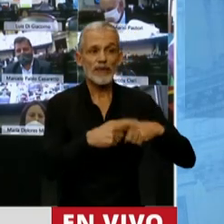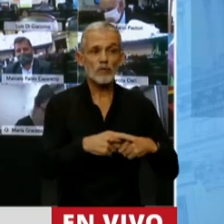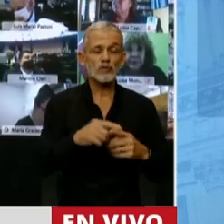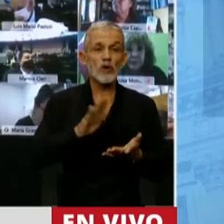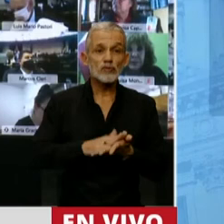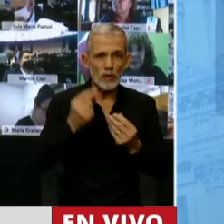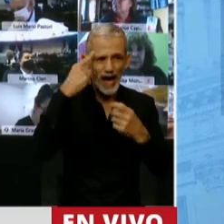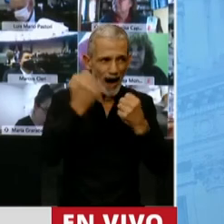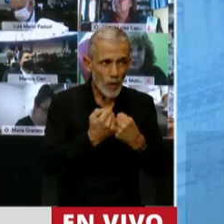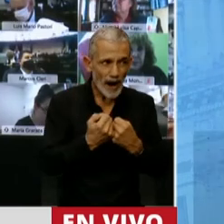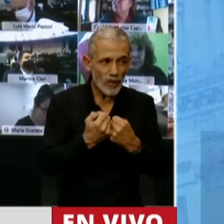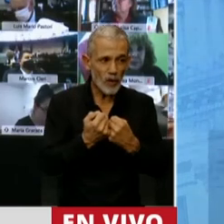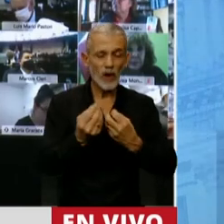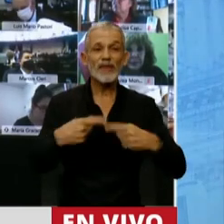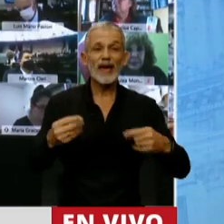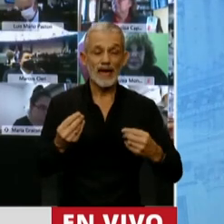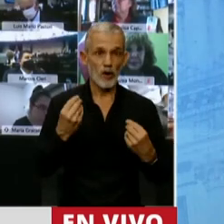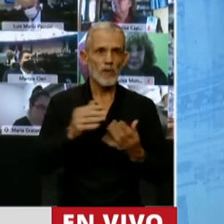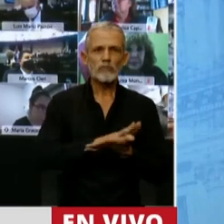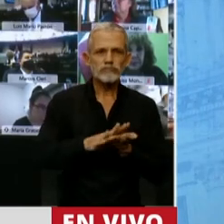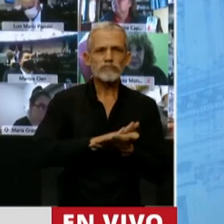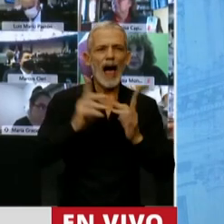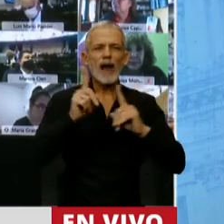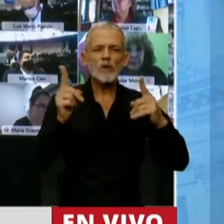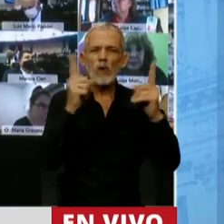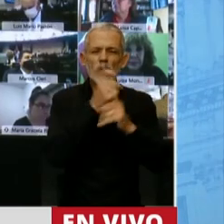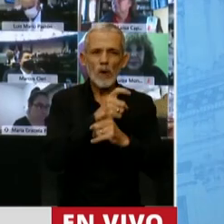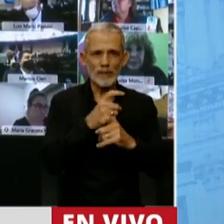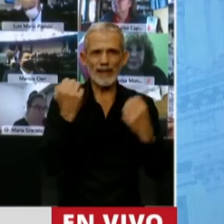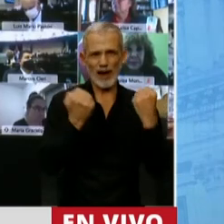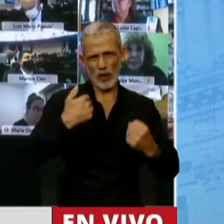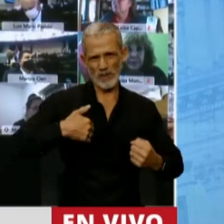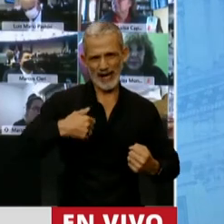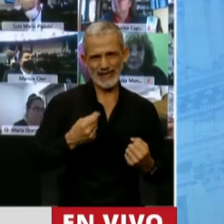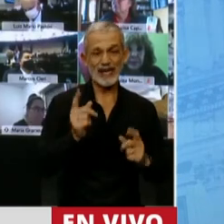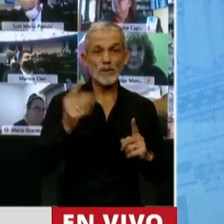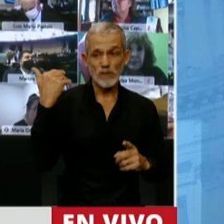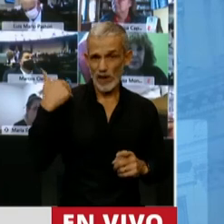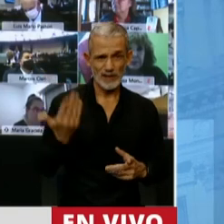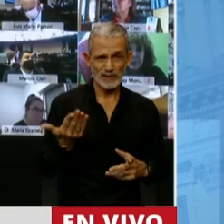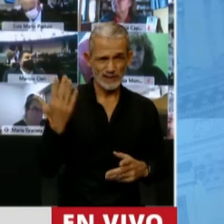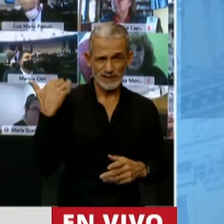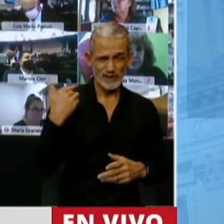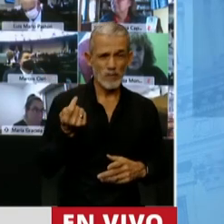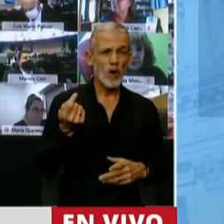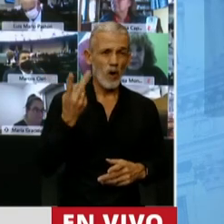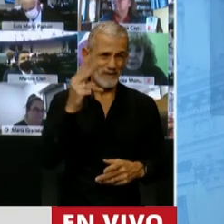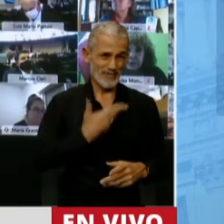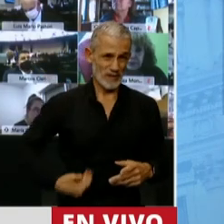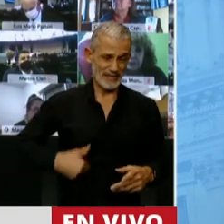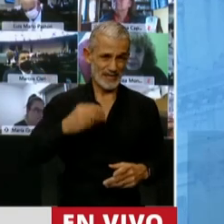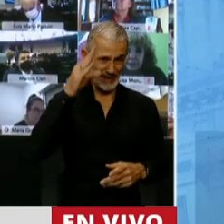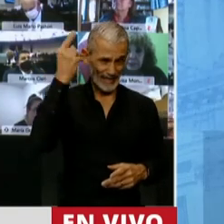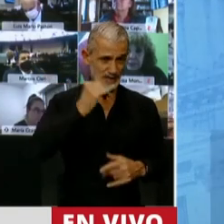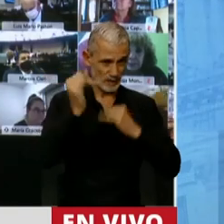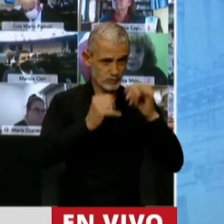y nos ponemos de acuerdo en cómo resolvemos algunos de los problemas estructurales de la economía argentina, como señaló hace poco la Vicepresidenta de la Nación.